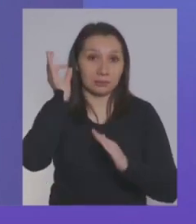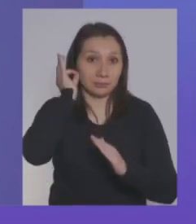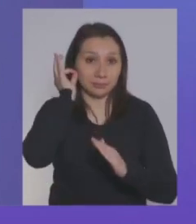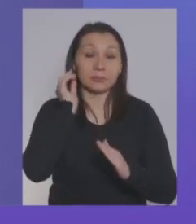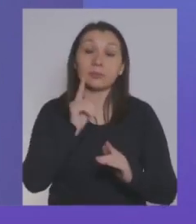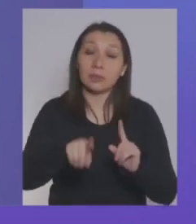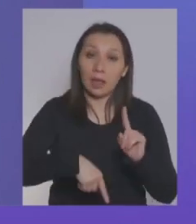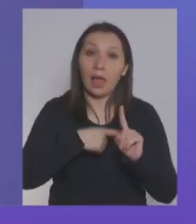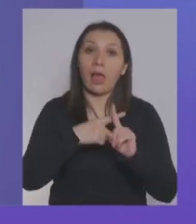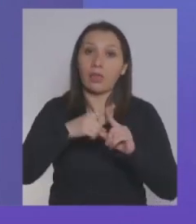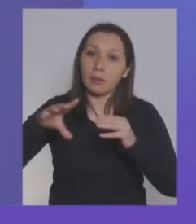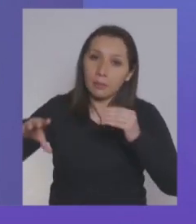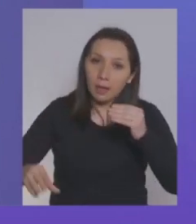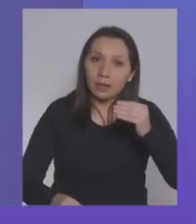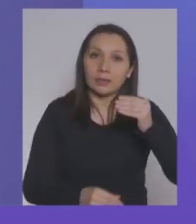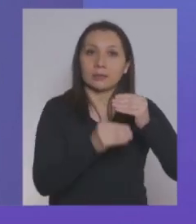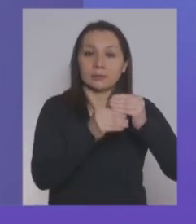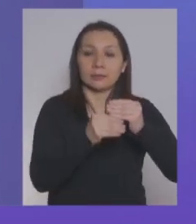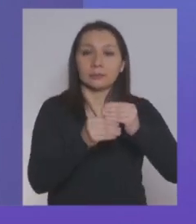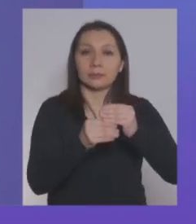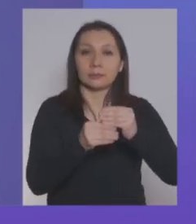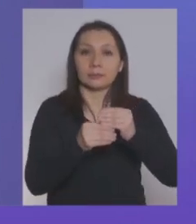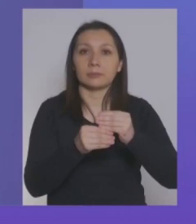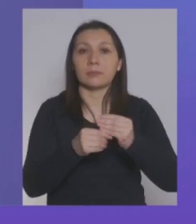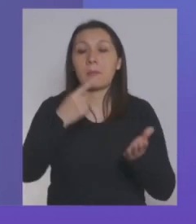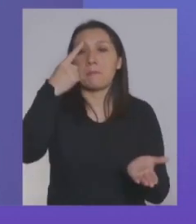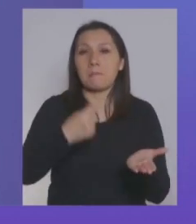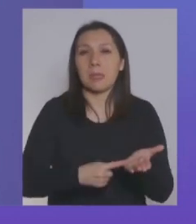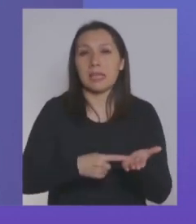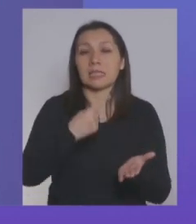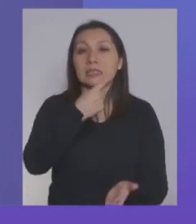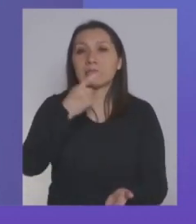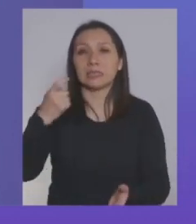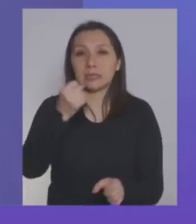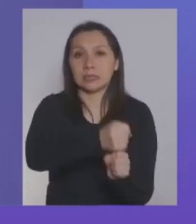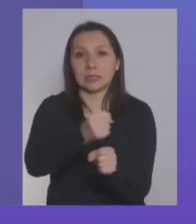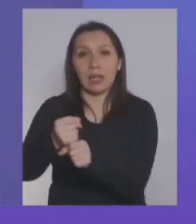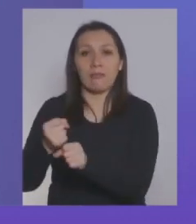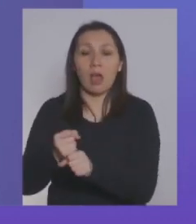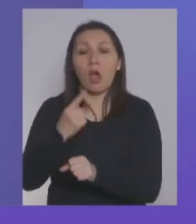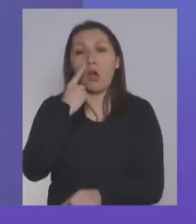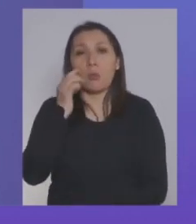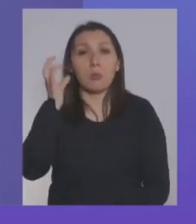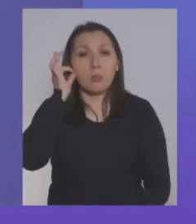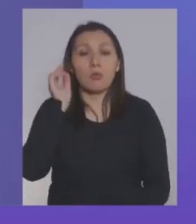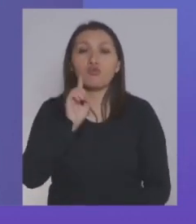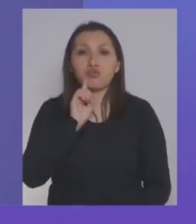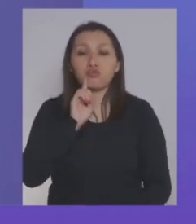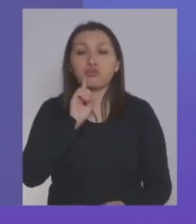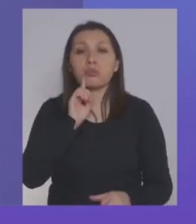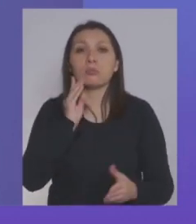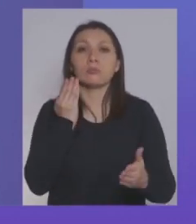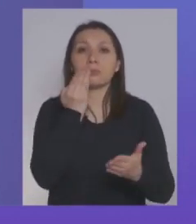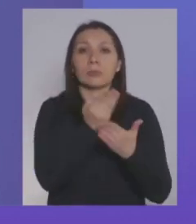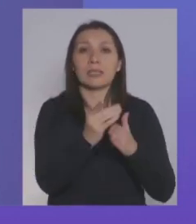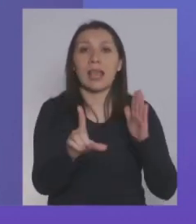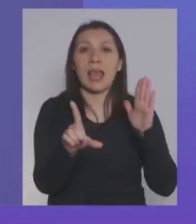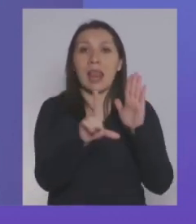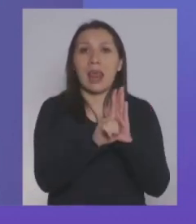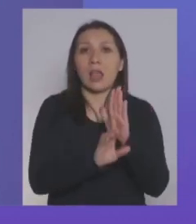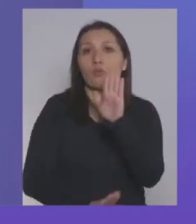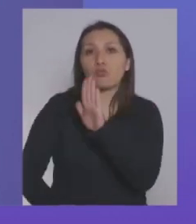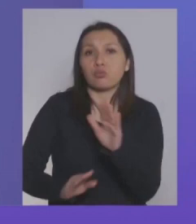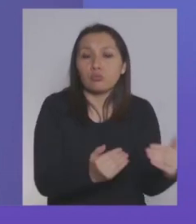hay que incorporar 1.100 trabajadores o trabajadoras que se han acogido a la ley de crianza